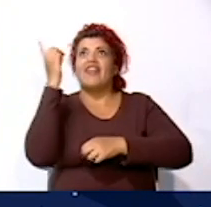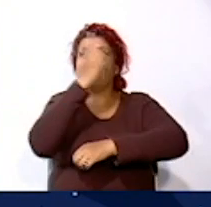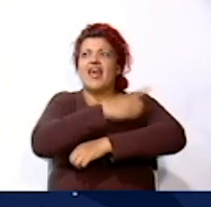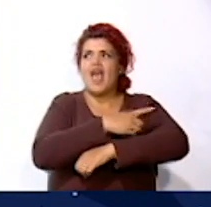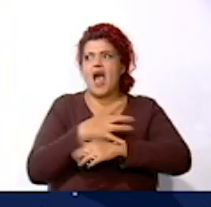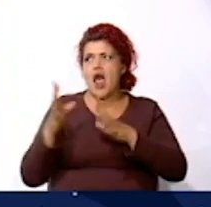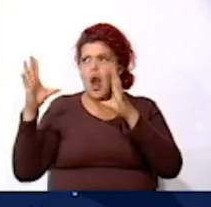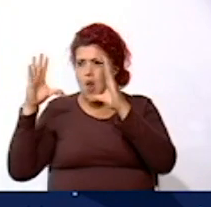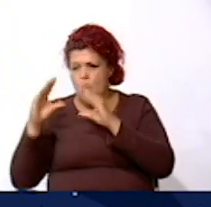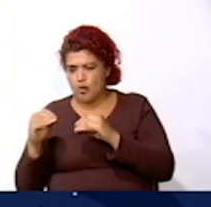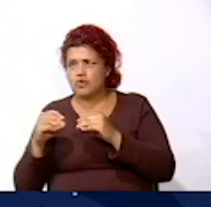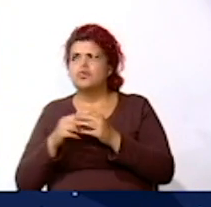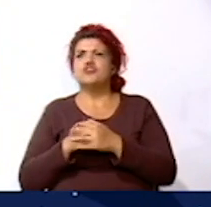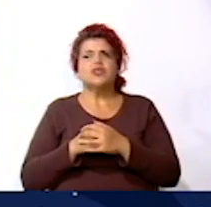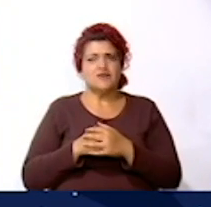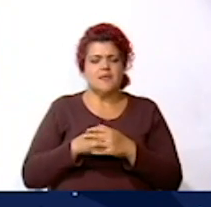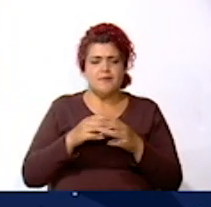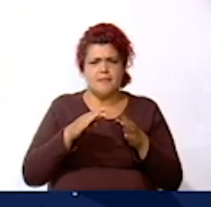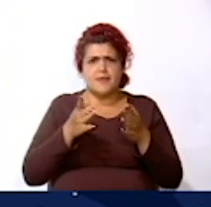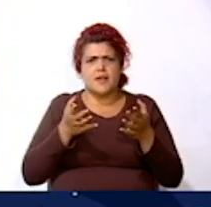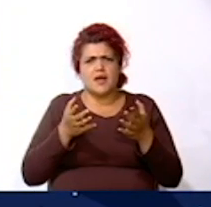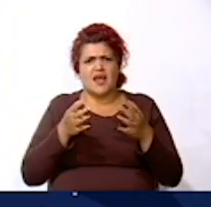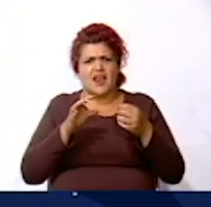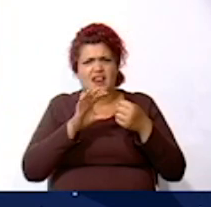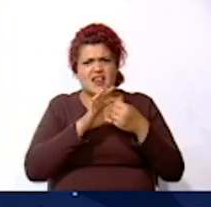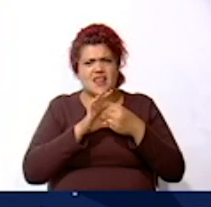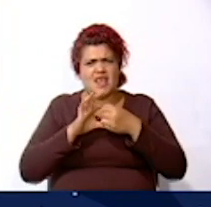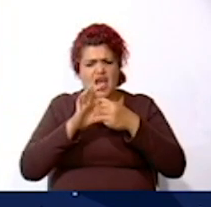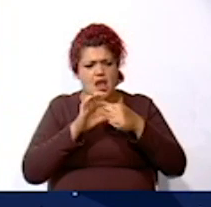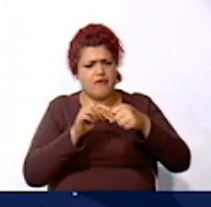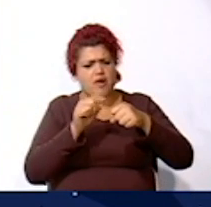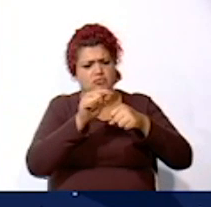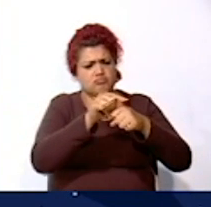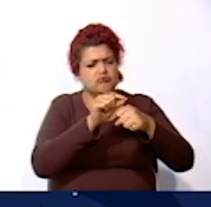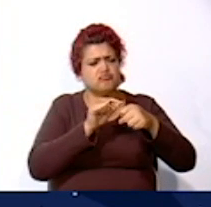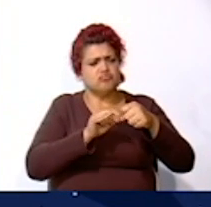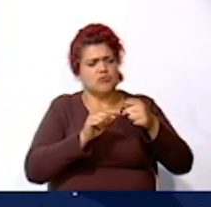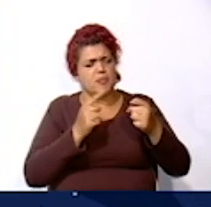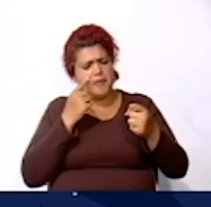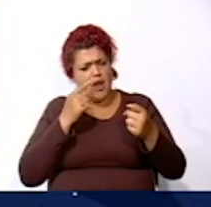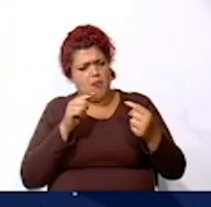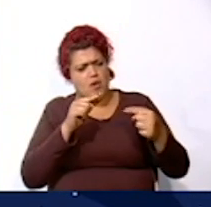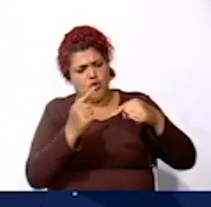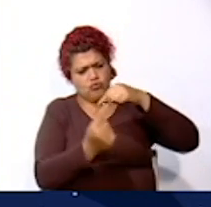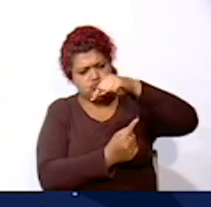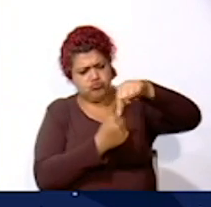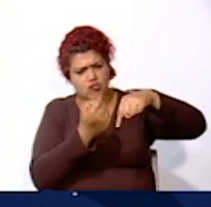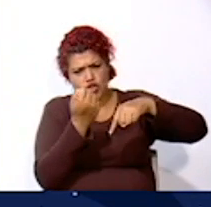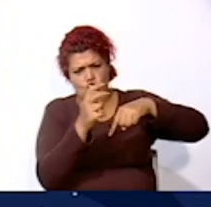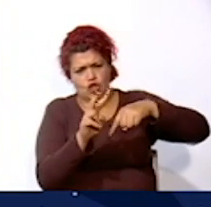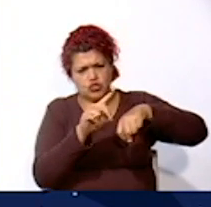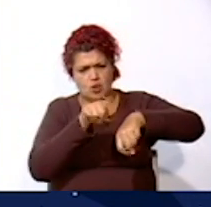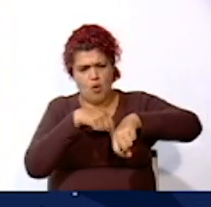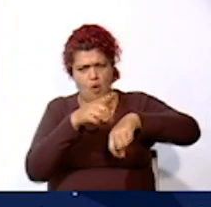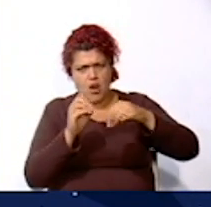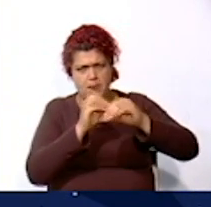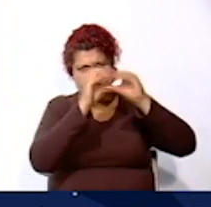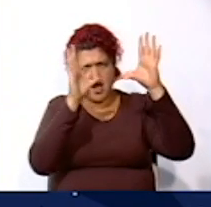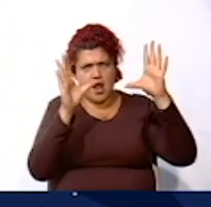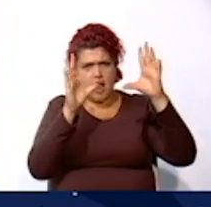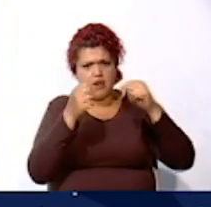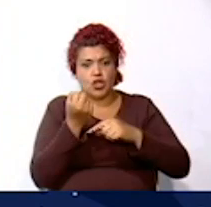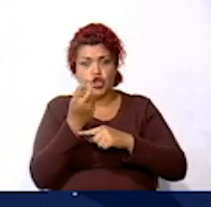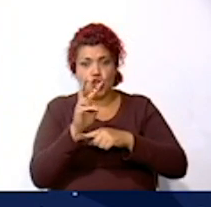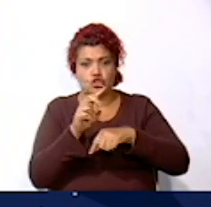la noche Pues el movimiento de la tierra Hace que se produzcan 12 horas de día Y 12 horas